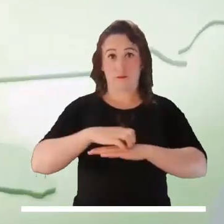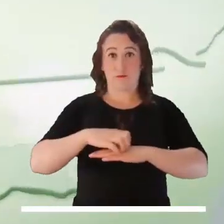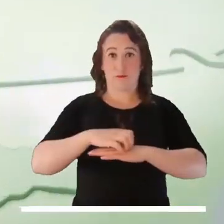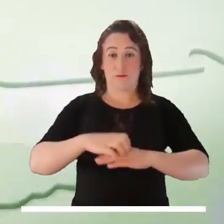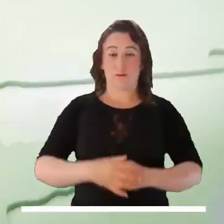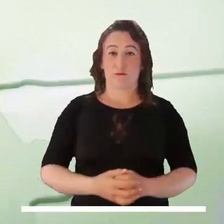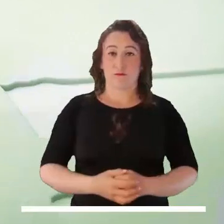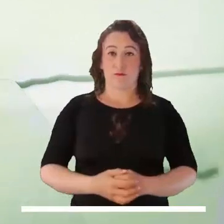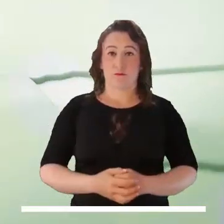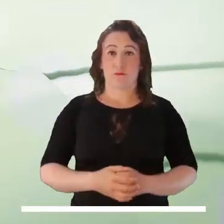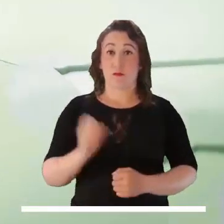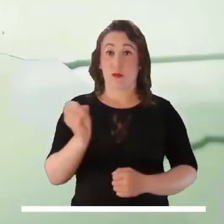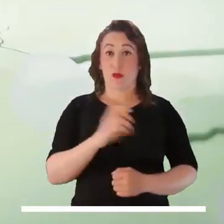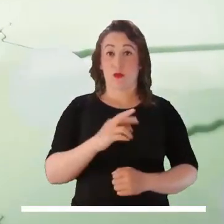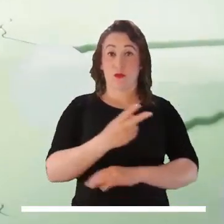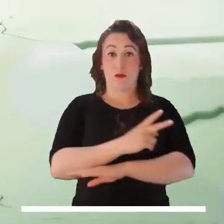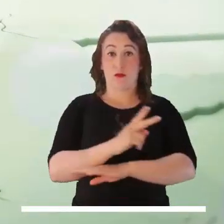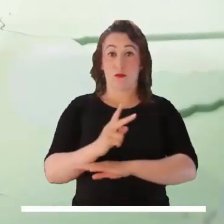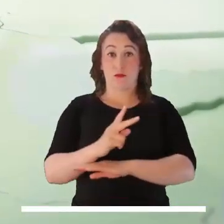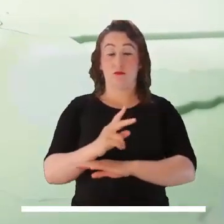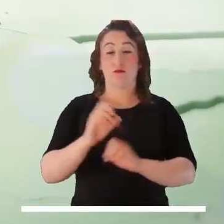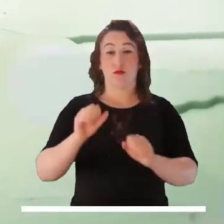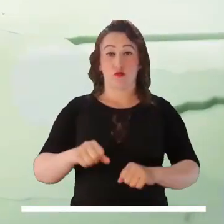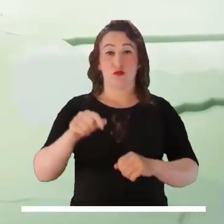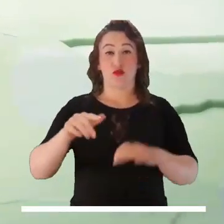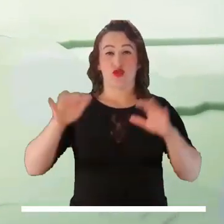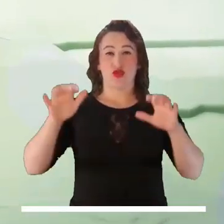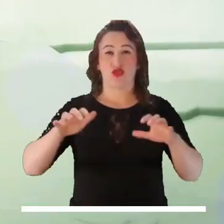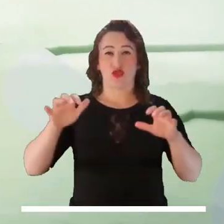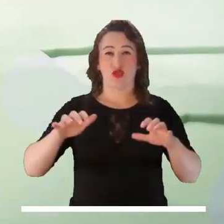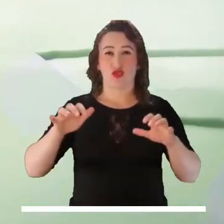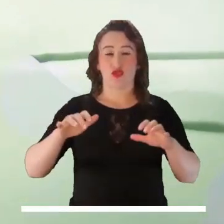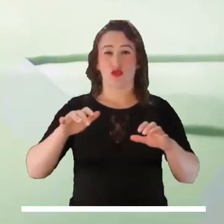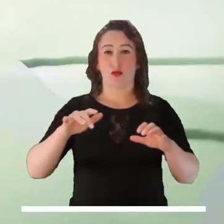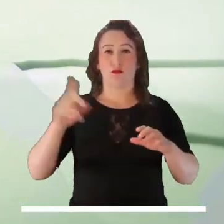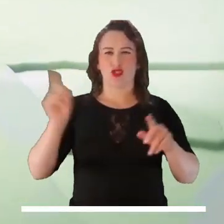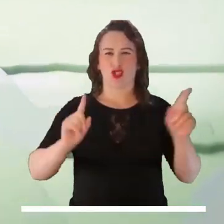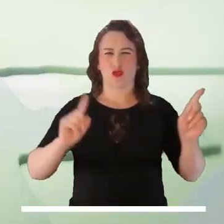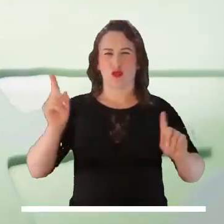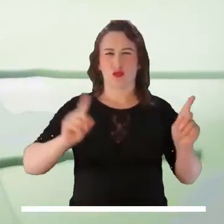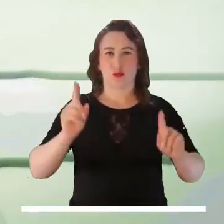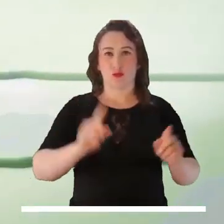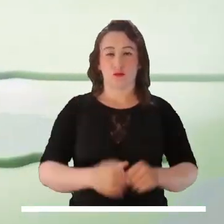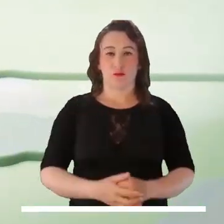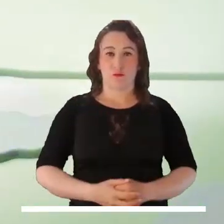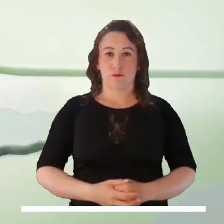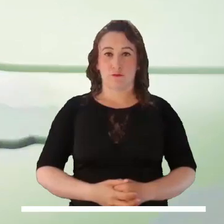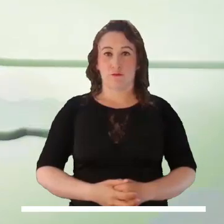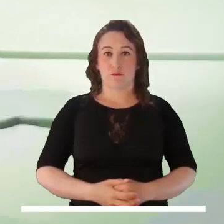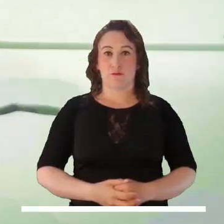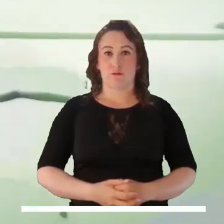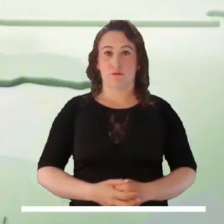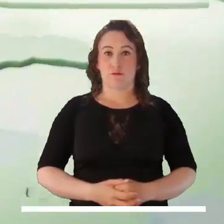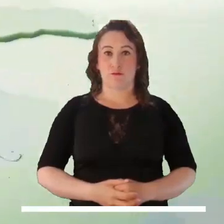Tolima. En el oriente de Bichada pueden surgir lluvias ocasionales con tormentas aisladas.